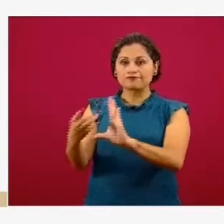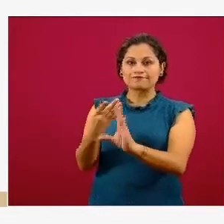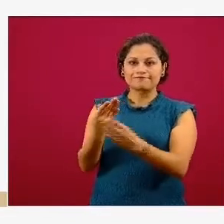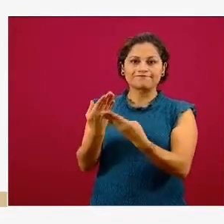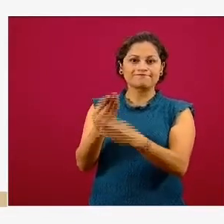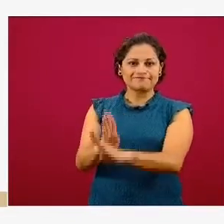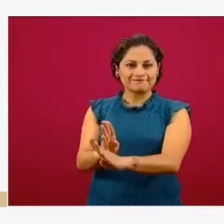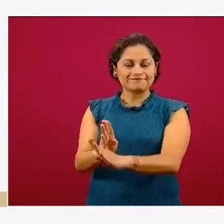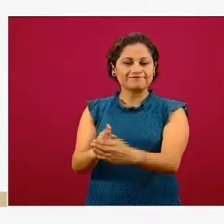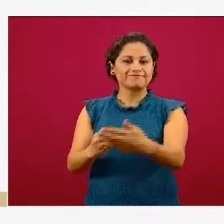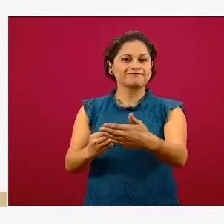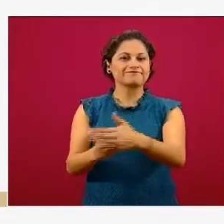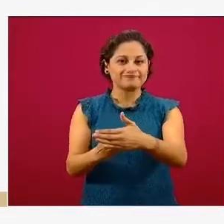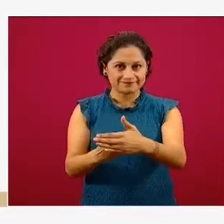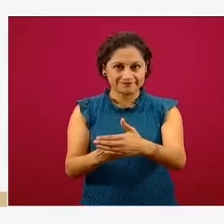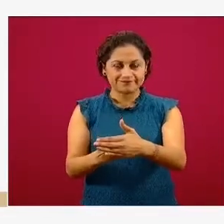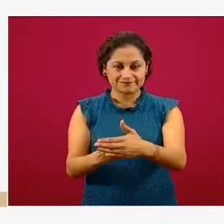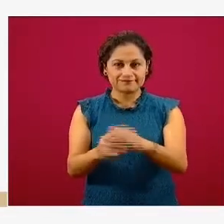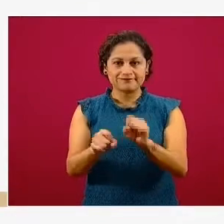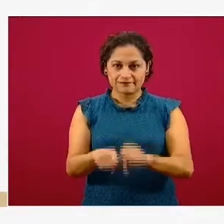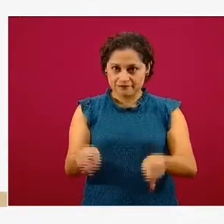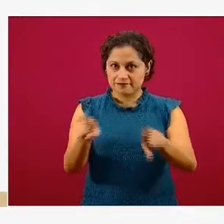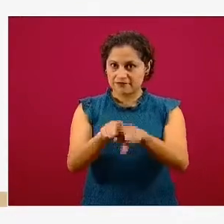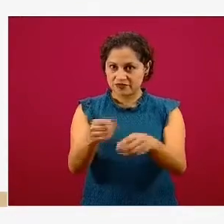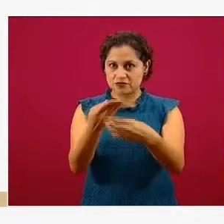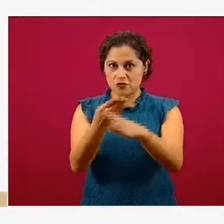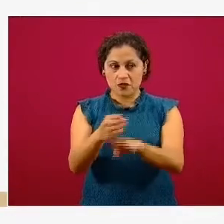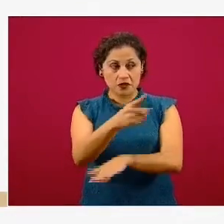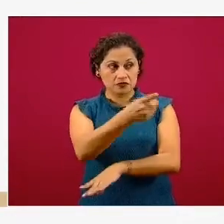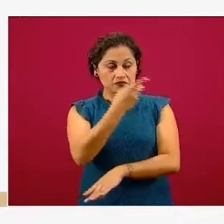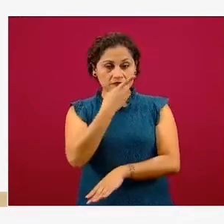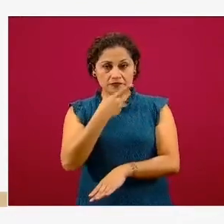financieras receptoras.